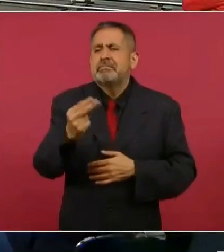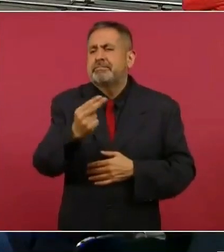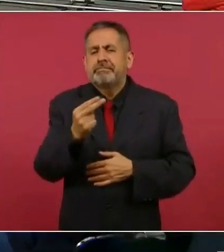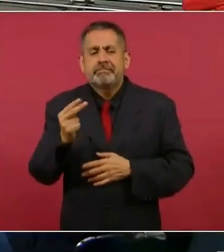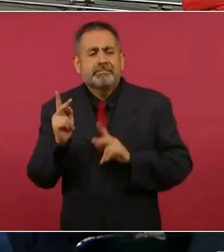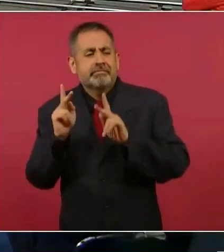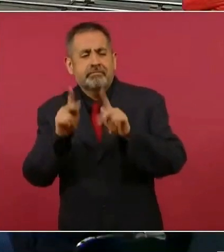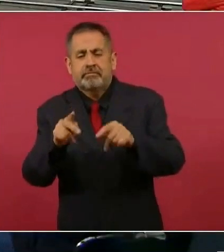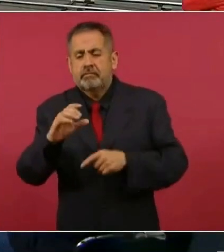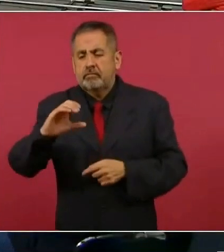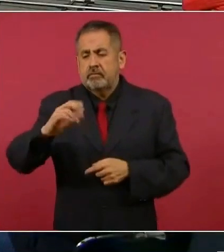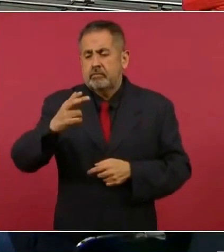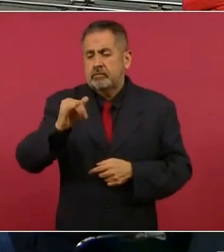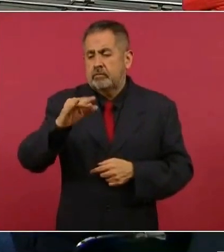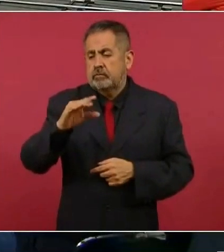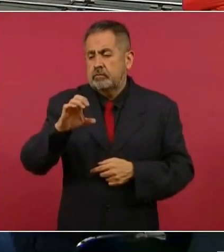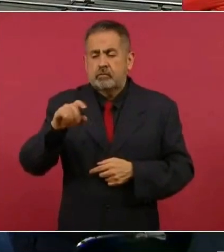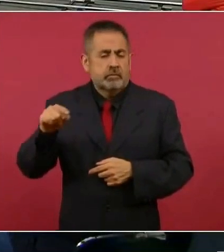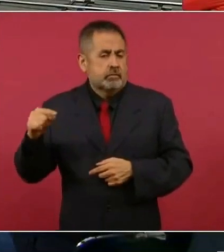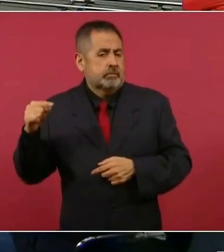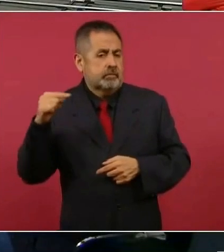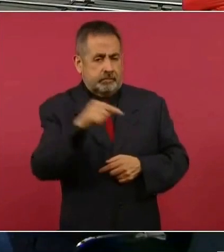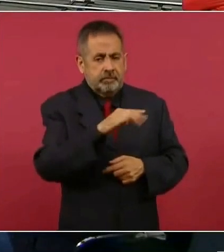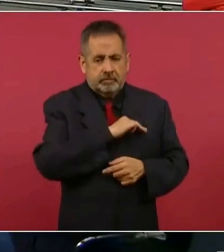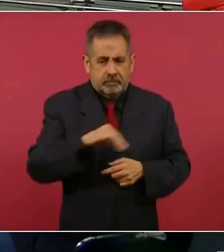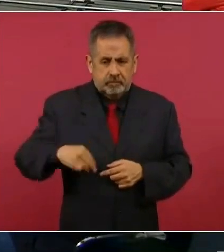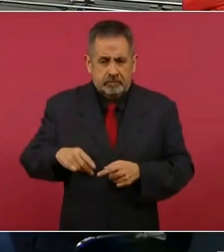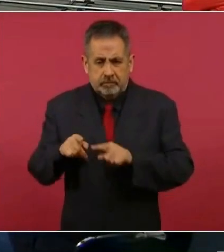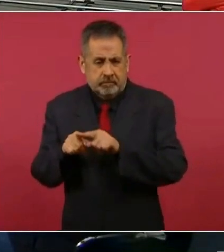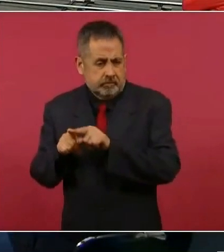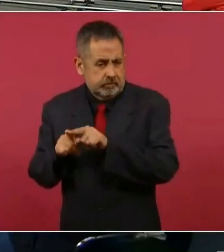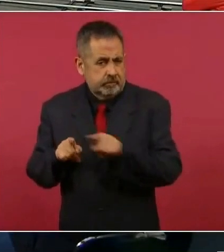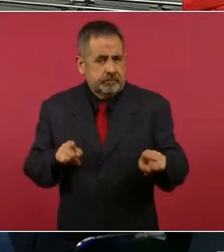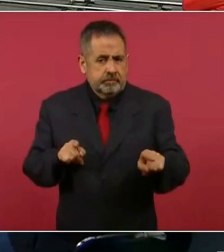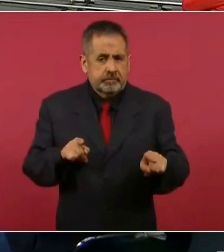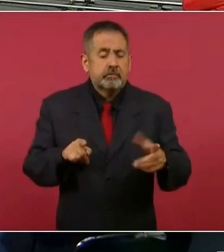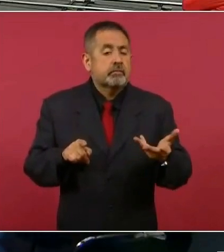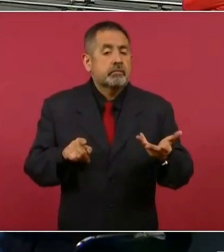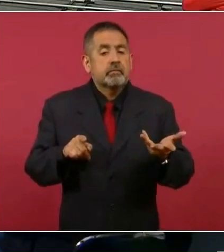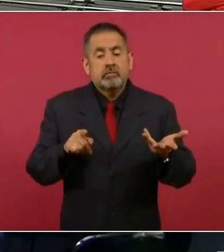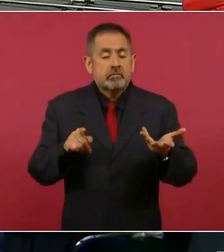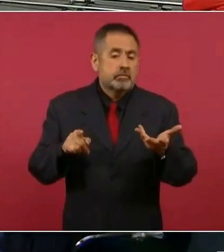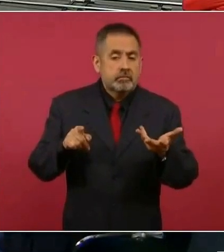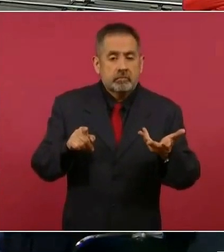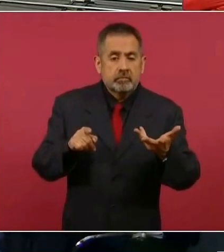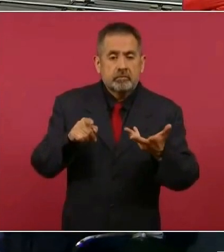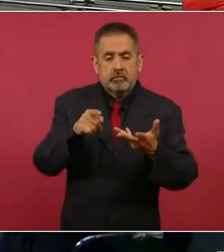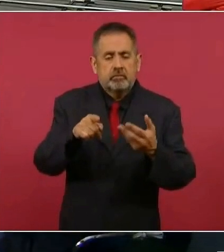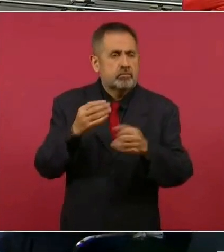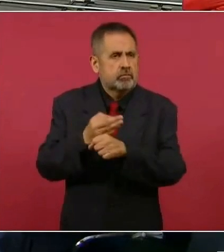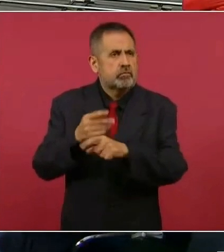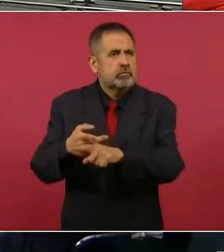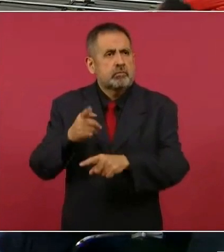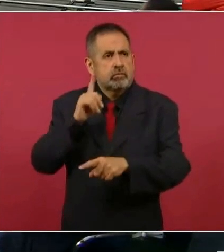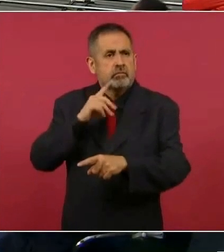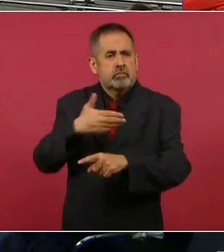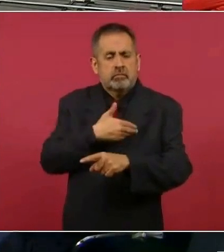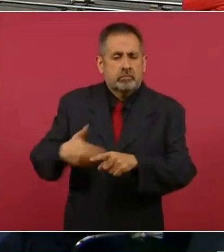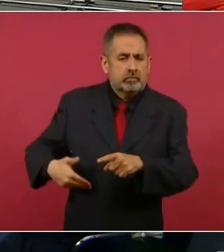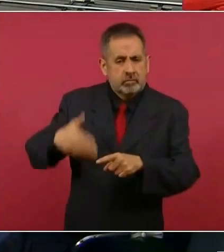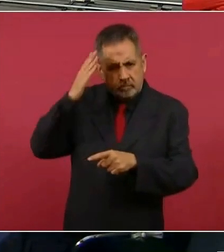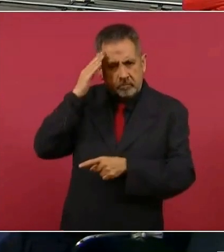de Choice, de la gente de ese municipio que preside la presidenta municipal, gran líder,